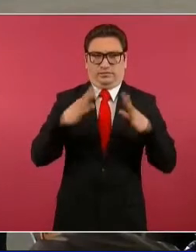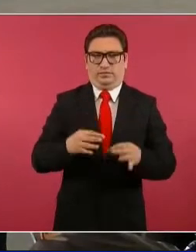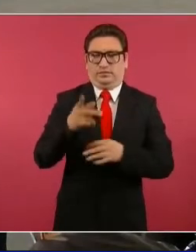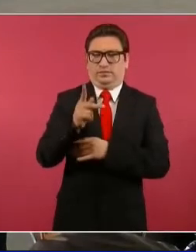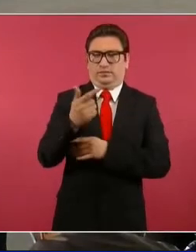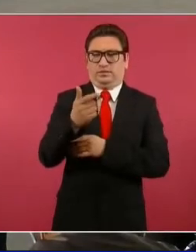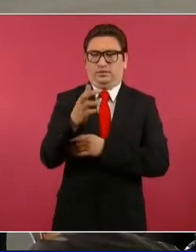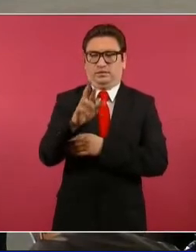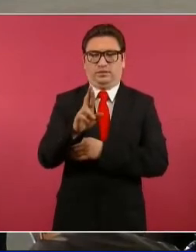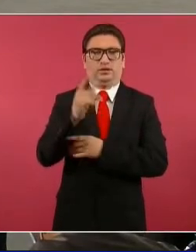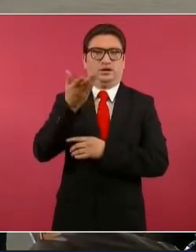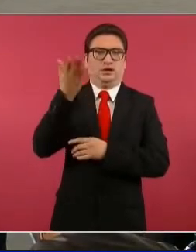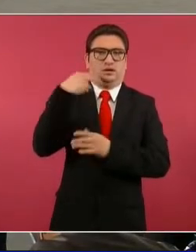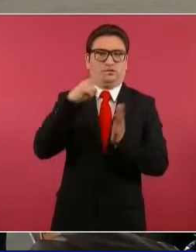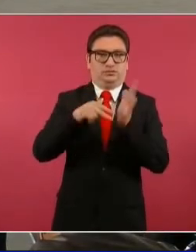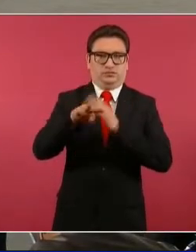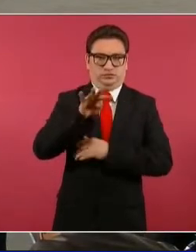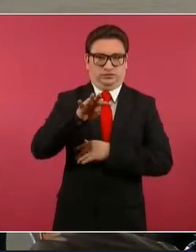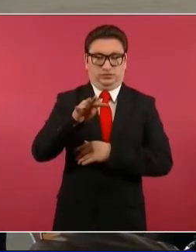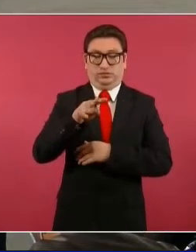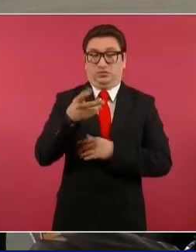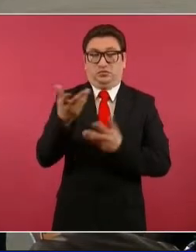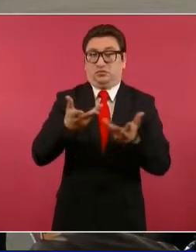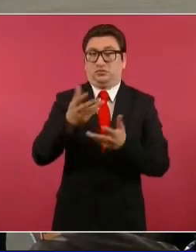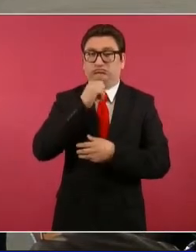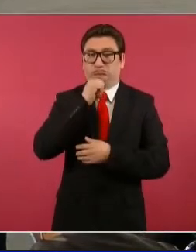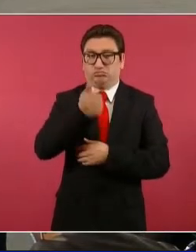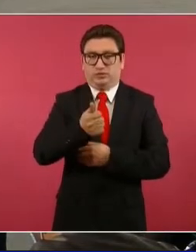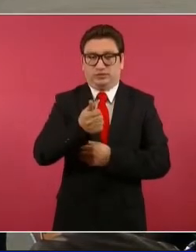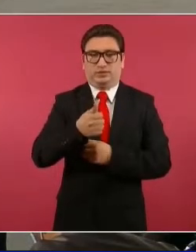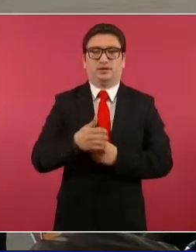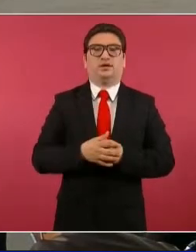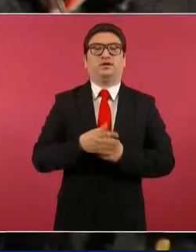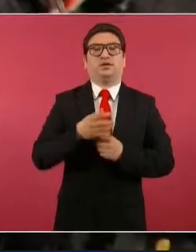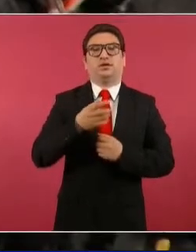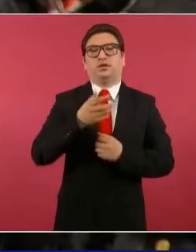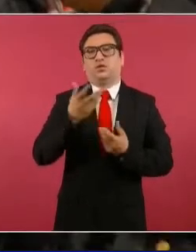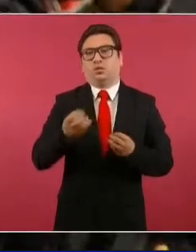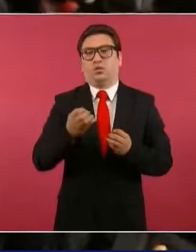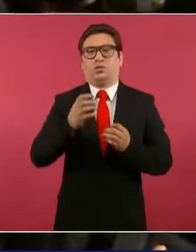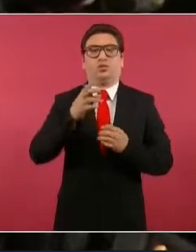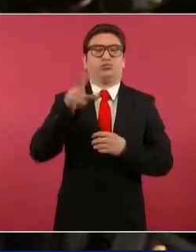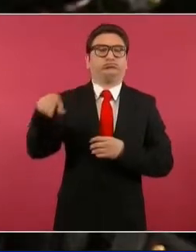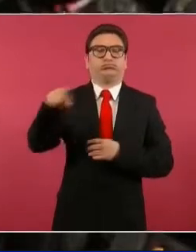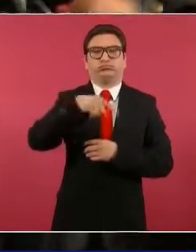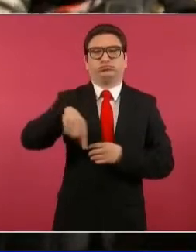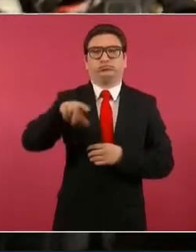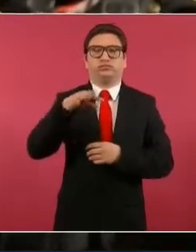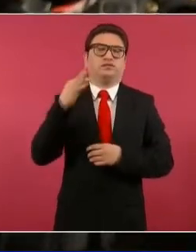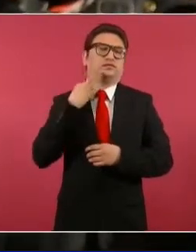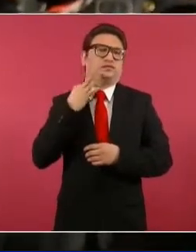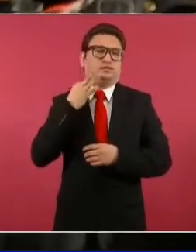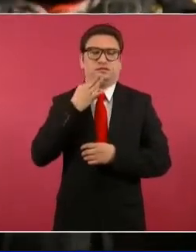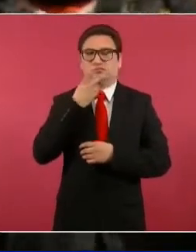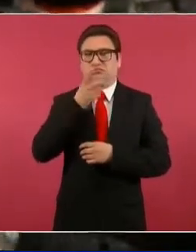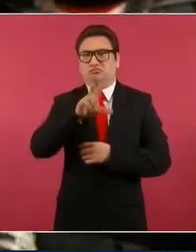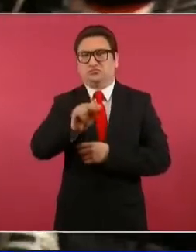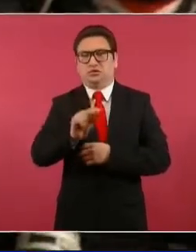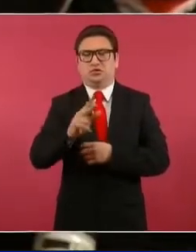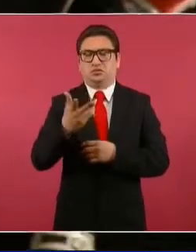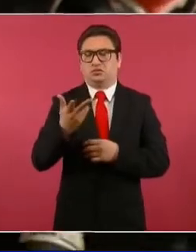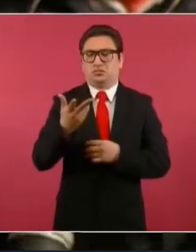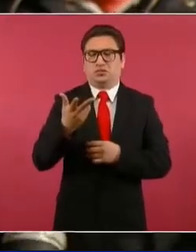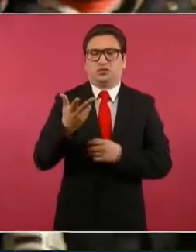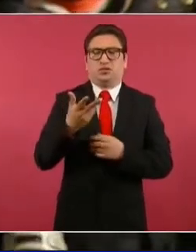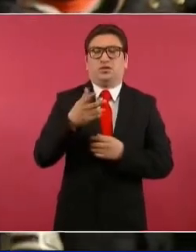FGR desde el año 2019 y no fueron creadas, hubo, ha habido una negativa por parte de la Fiscalía para crear estas herramientas que